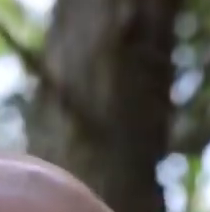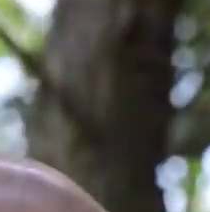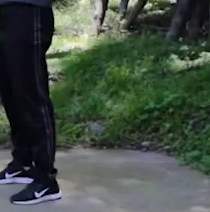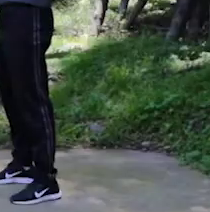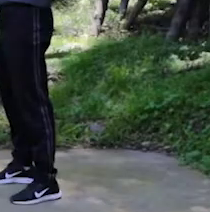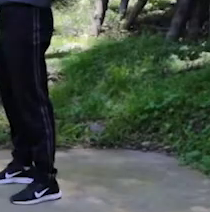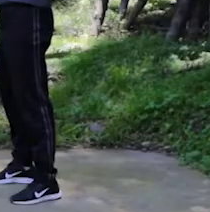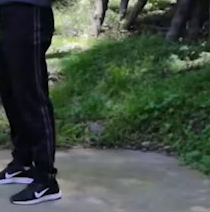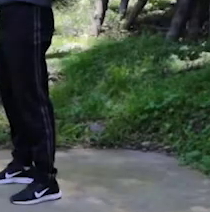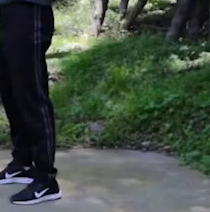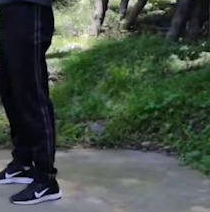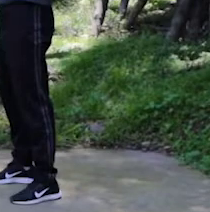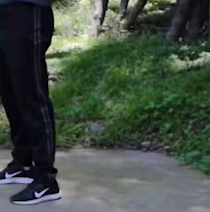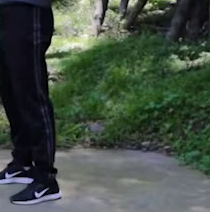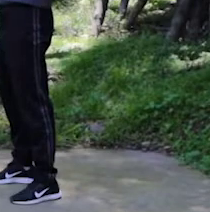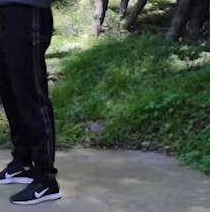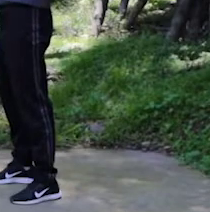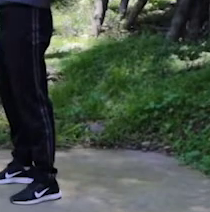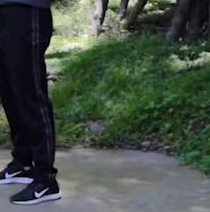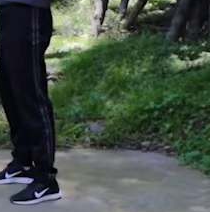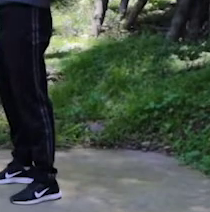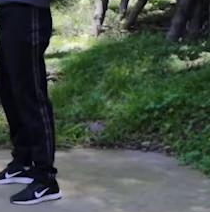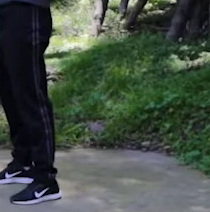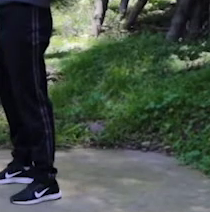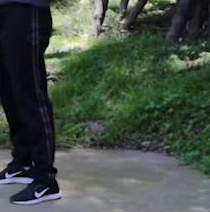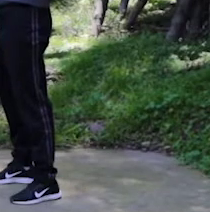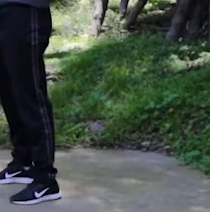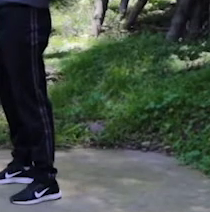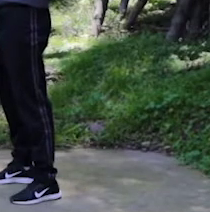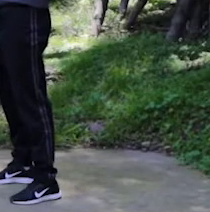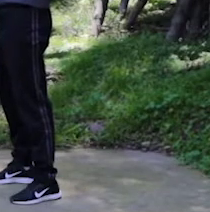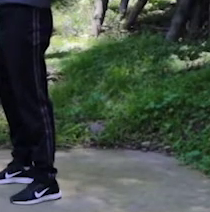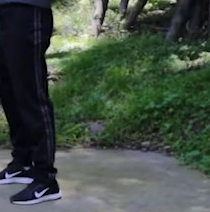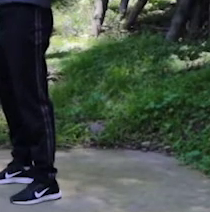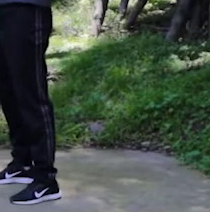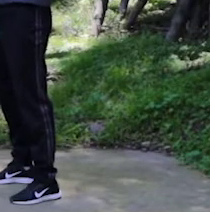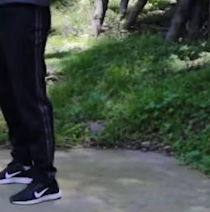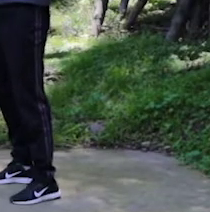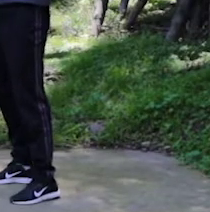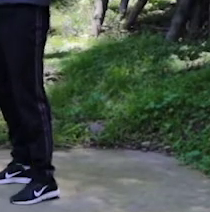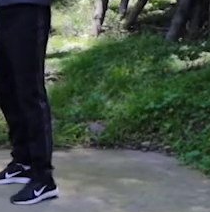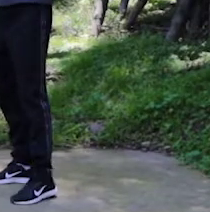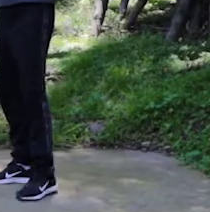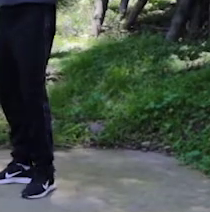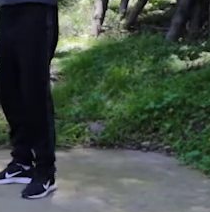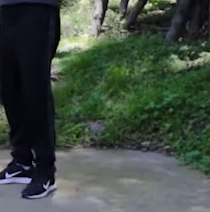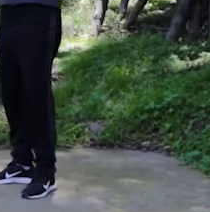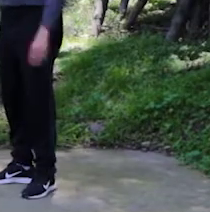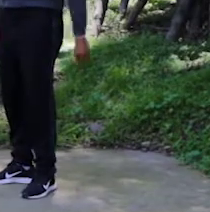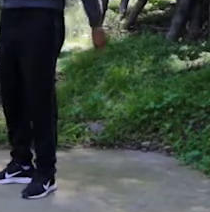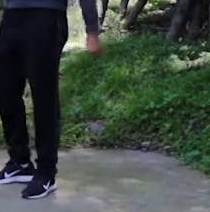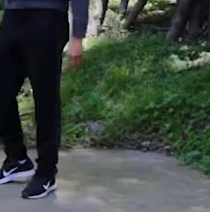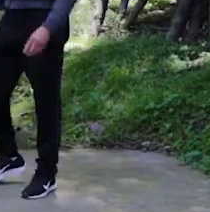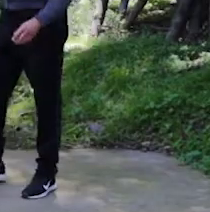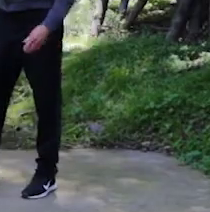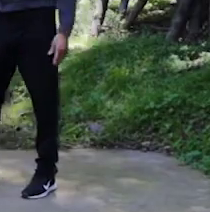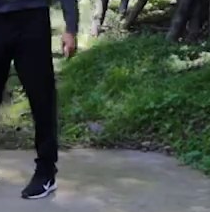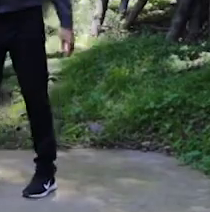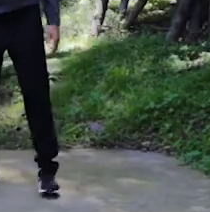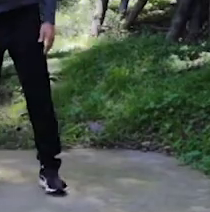bien, perfecto. Exacto, así es, así es. Ok, perfecto. Ahora vamos a hacer la demostración.